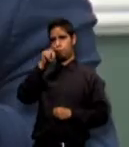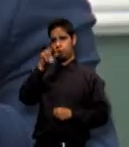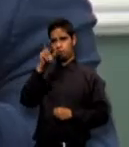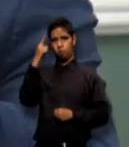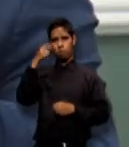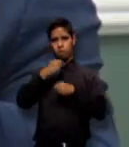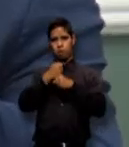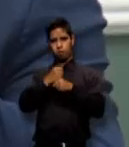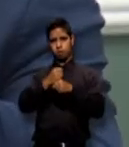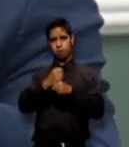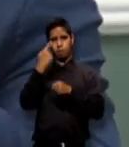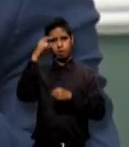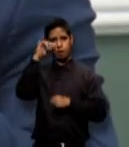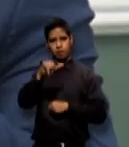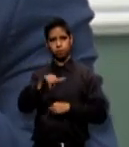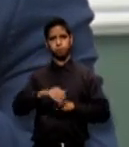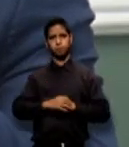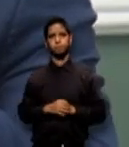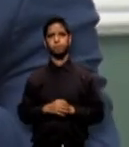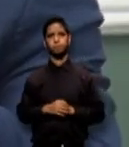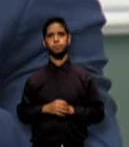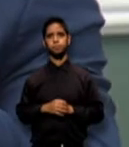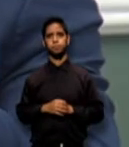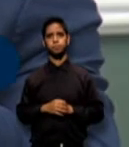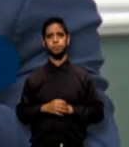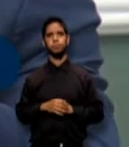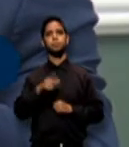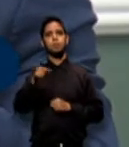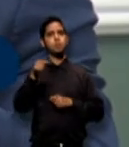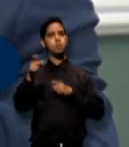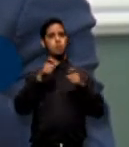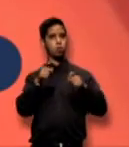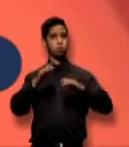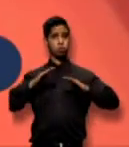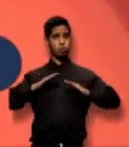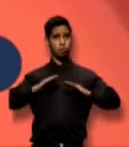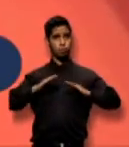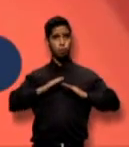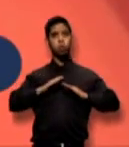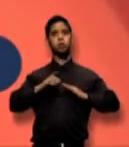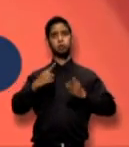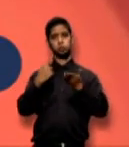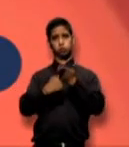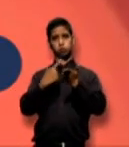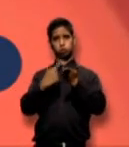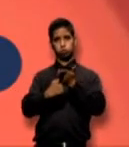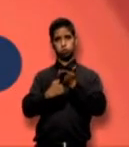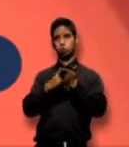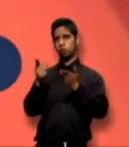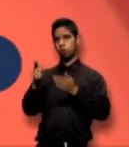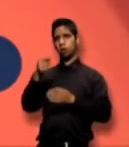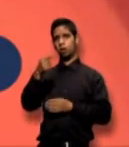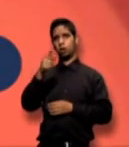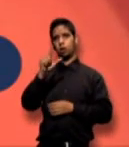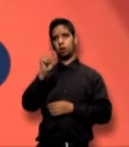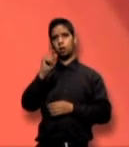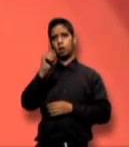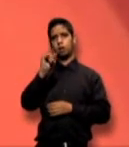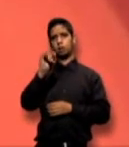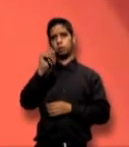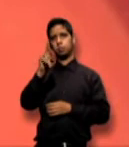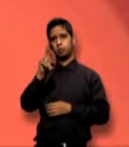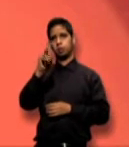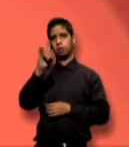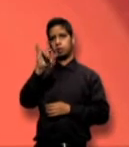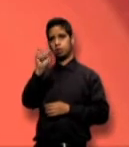Durante la conferencia el secretario de Recreación y Deportes reaccionó a la controversia sobre el destaque de Vladimir Díaz, padre y entrenador